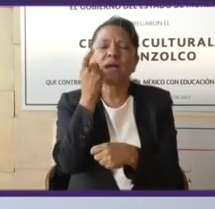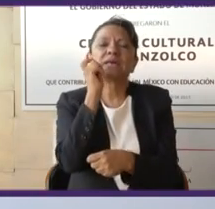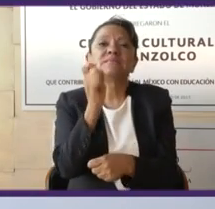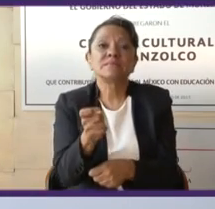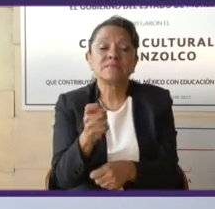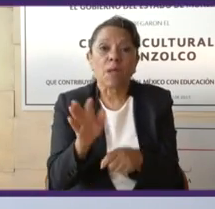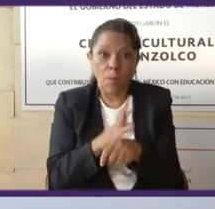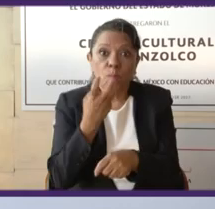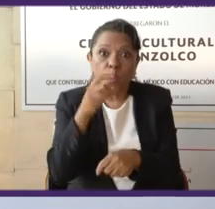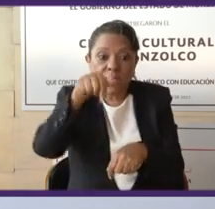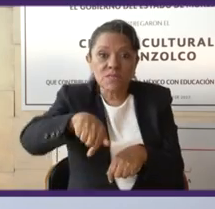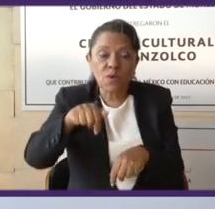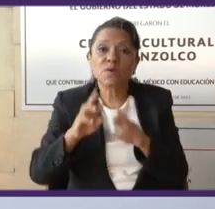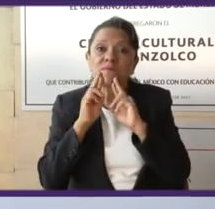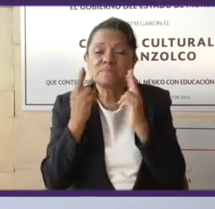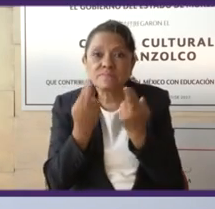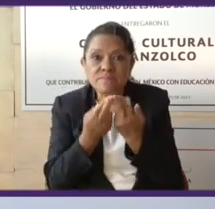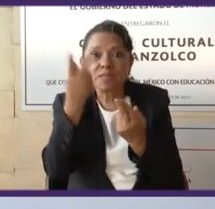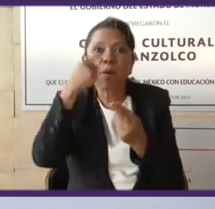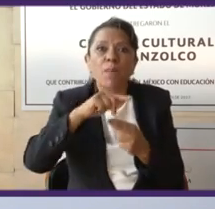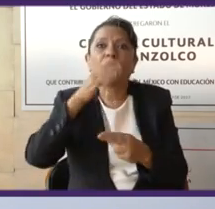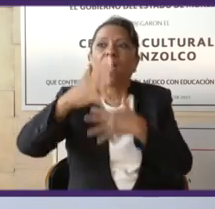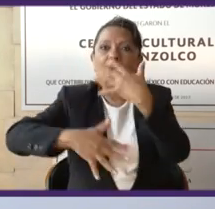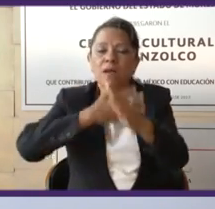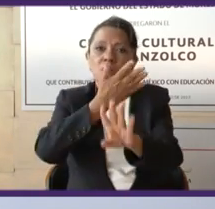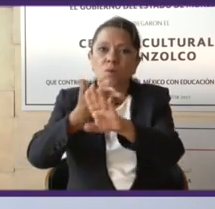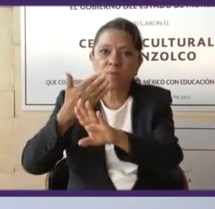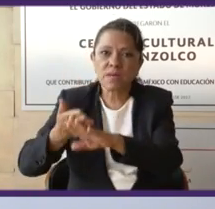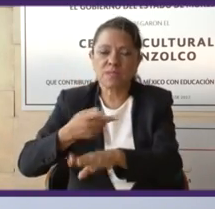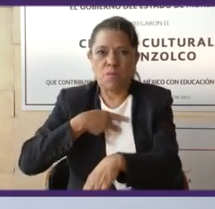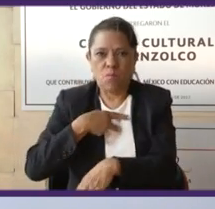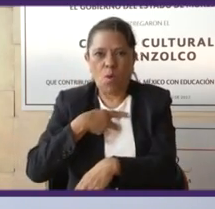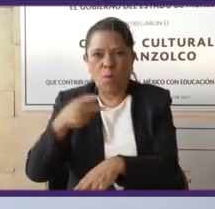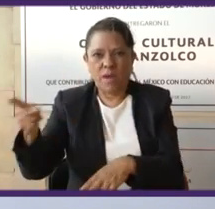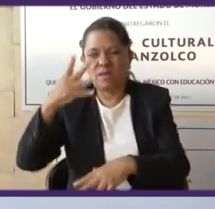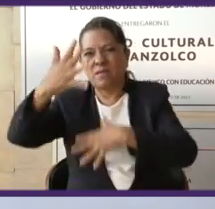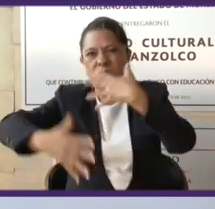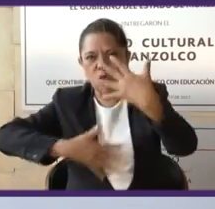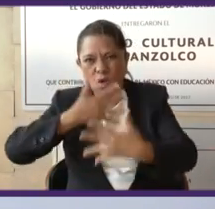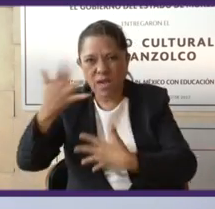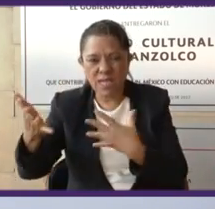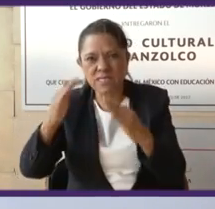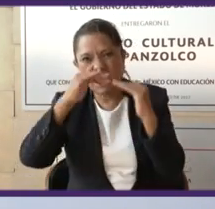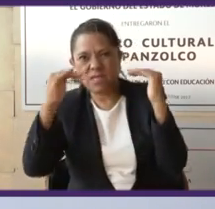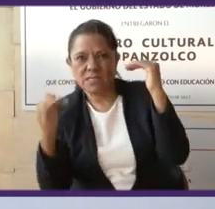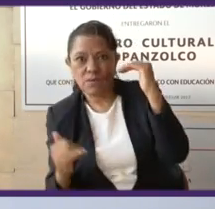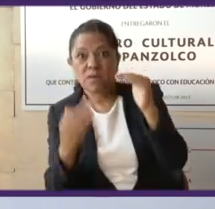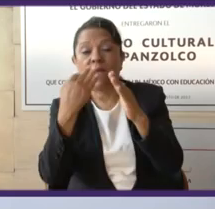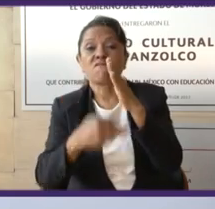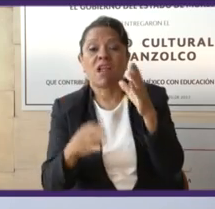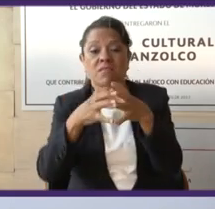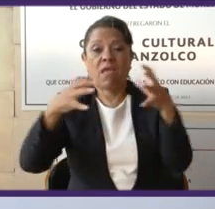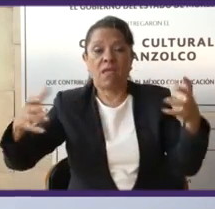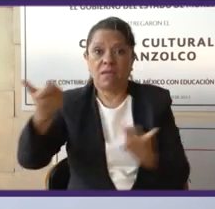para combatir violencia, pobreza, corrupción, desigualdad, falta de crecimiento económico,